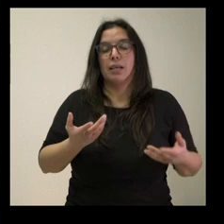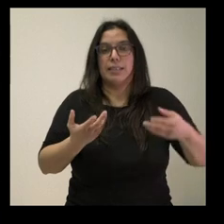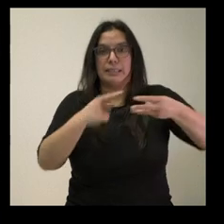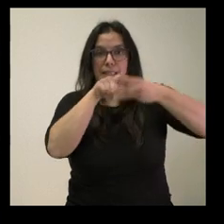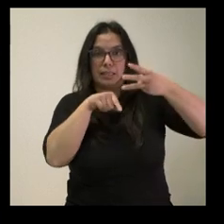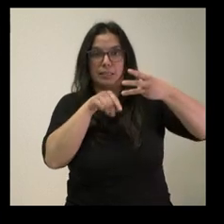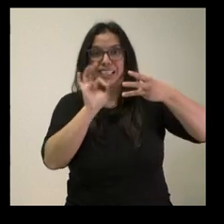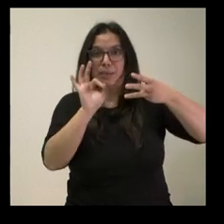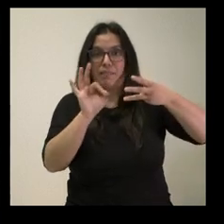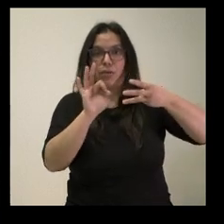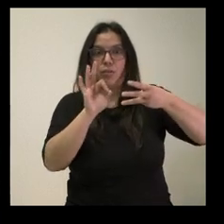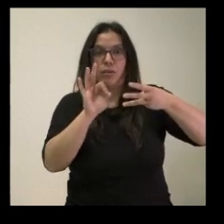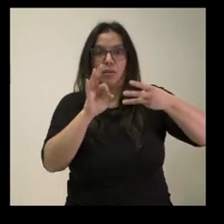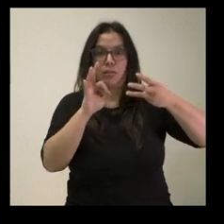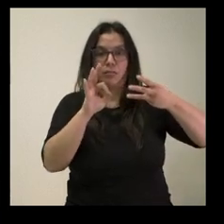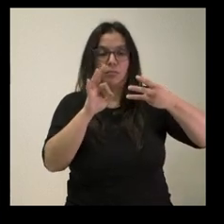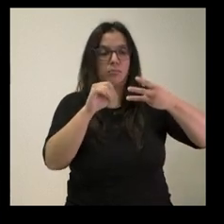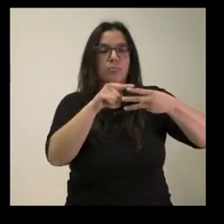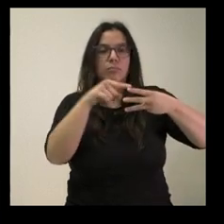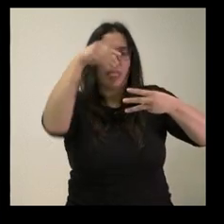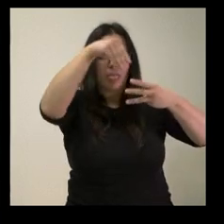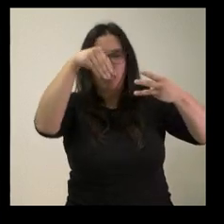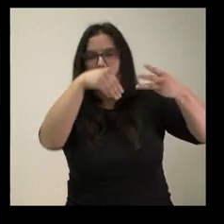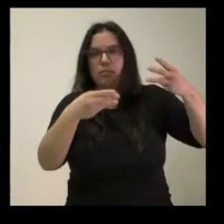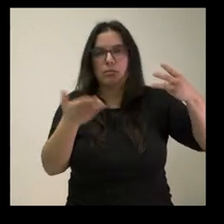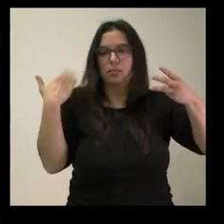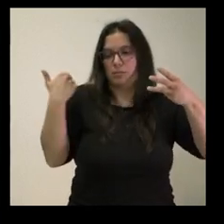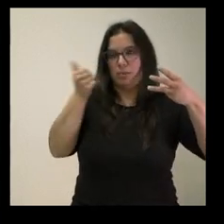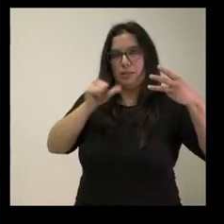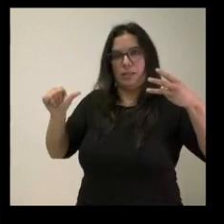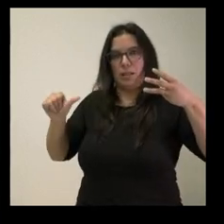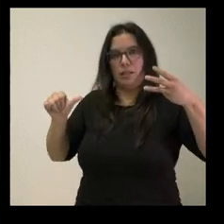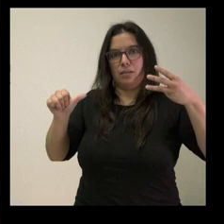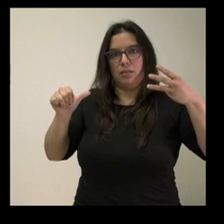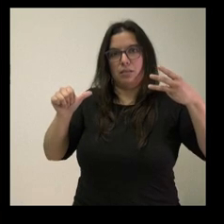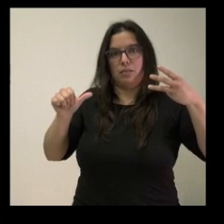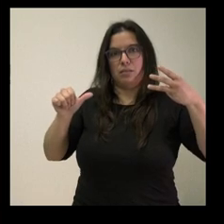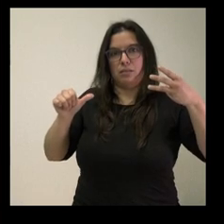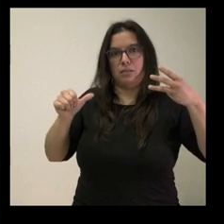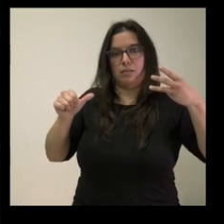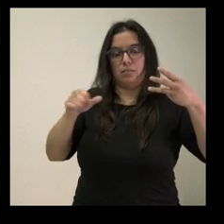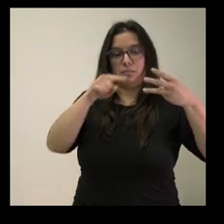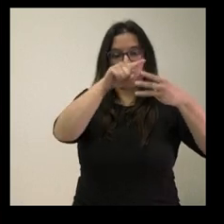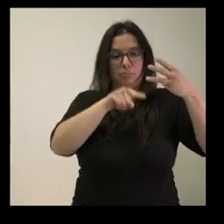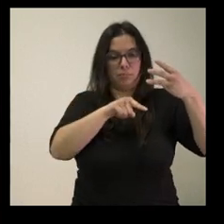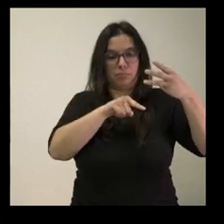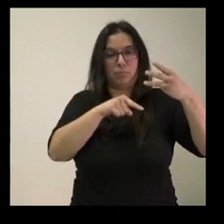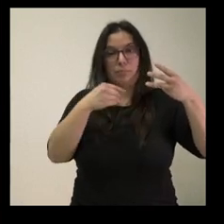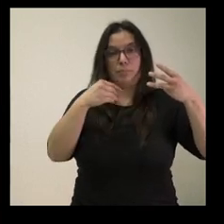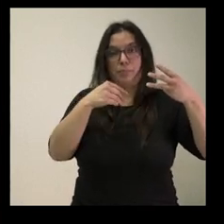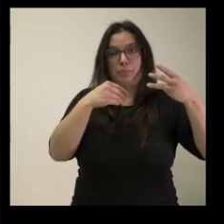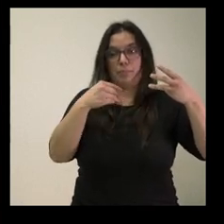este tipo de medidas, cómo encajan en el punto número 13 del acuerdo de gobierno, que es donde